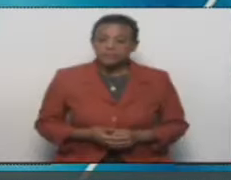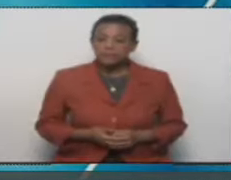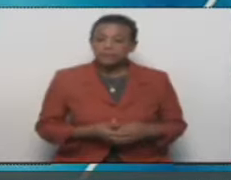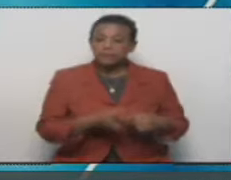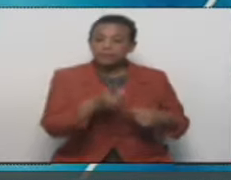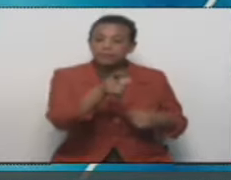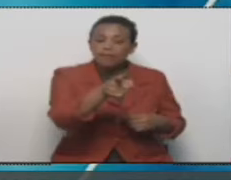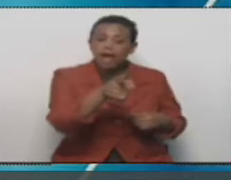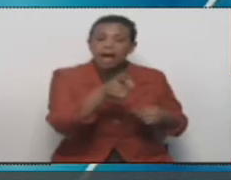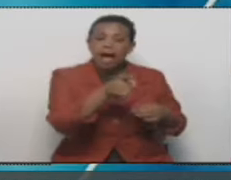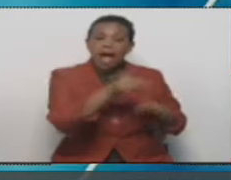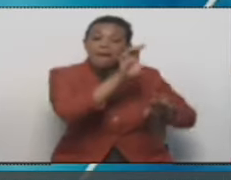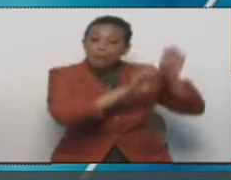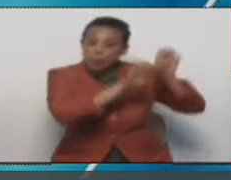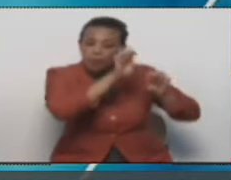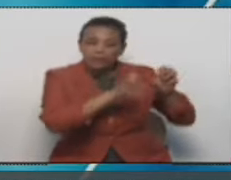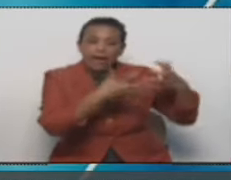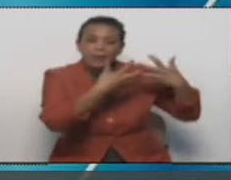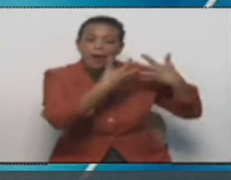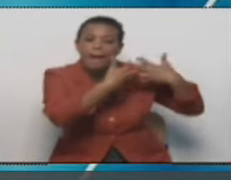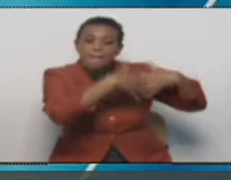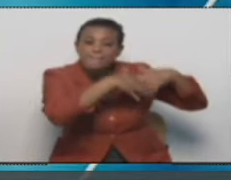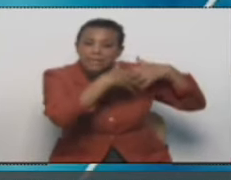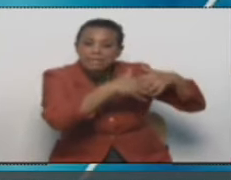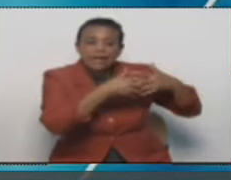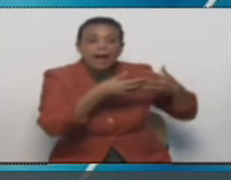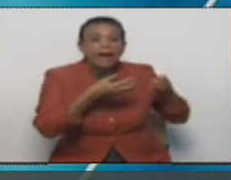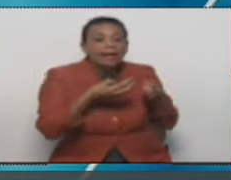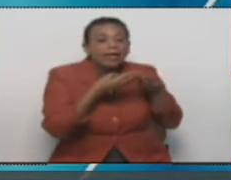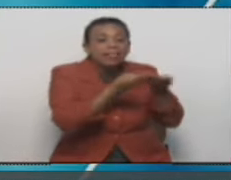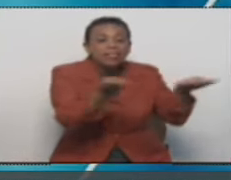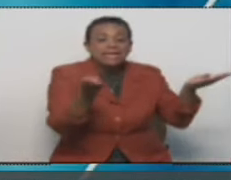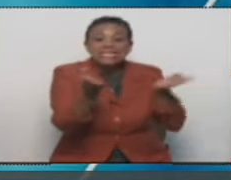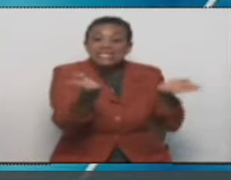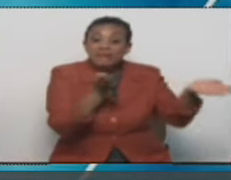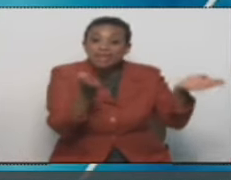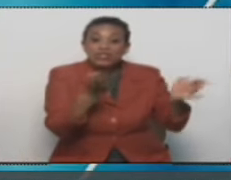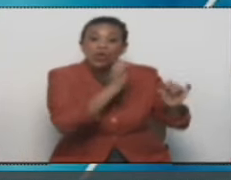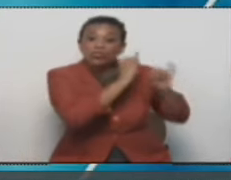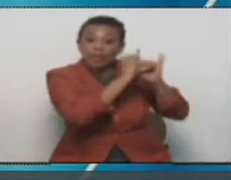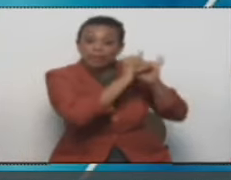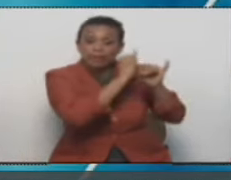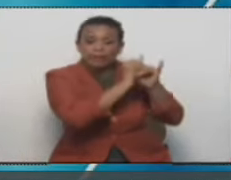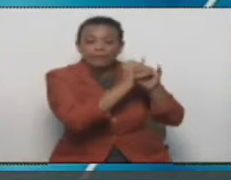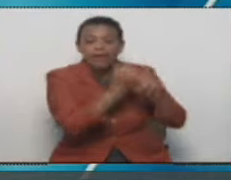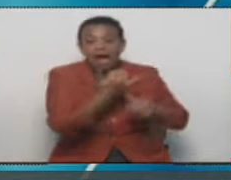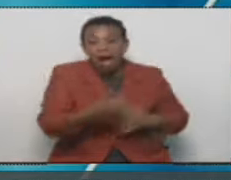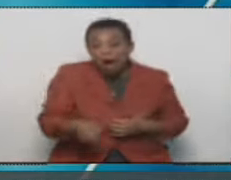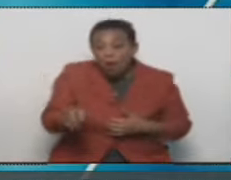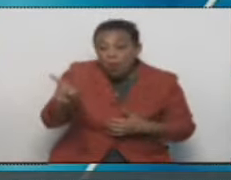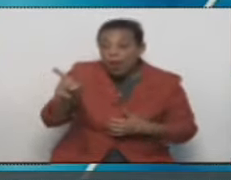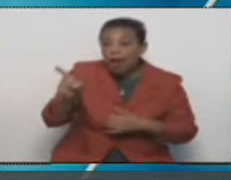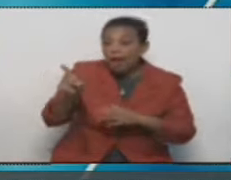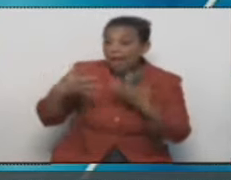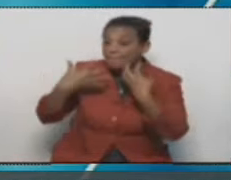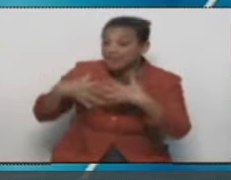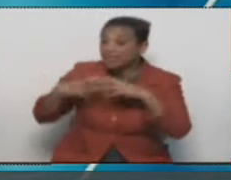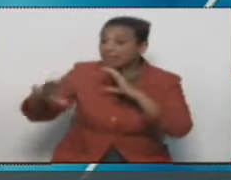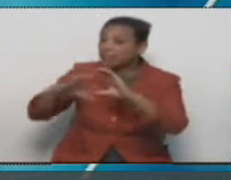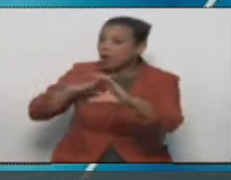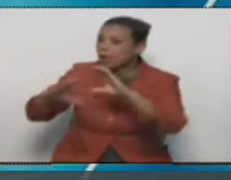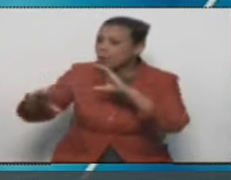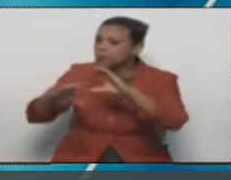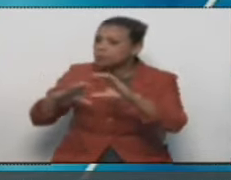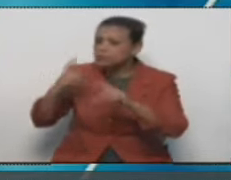cualitativo. Sí, mi comandante. Y además de esto, desde la Comisión Nacional de Telecomunicación estamos direccionando a estas empresas que quieren